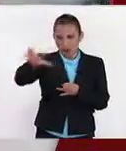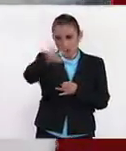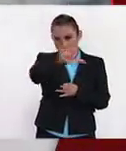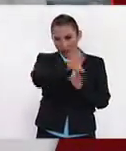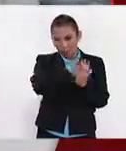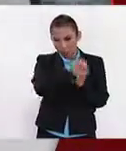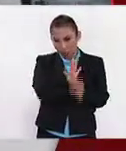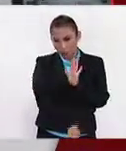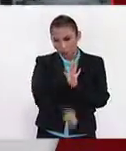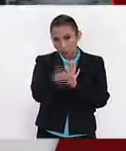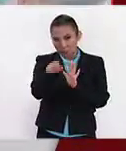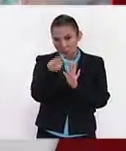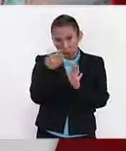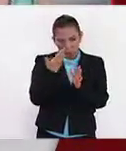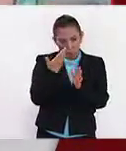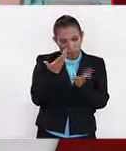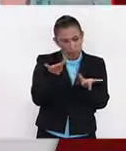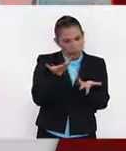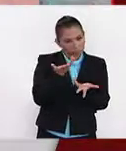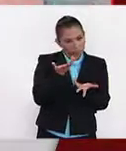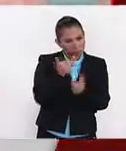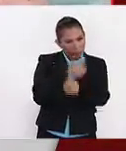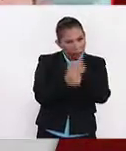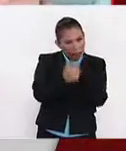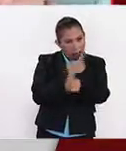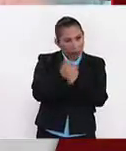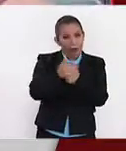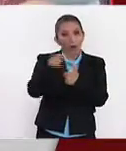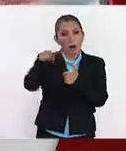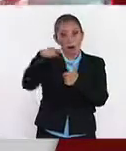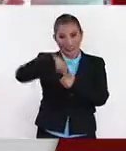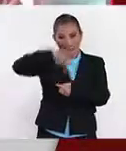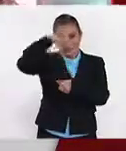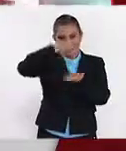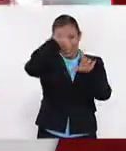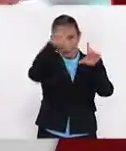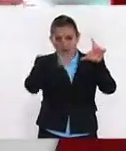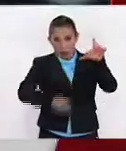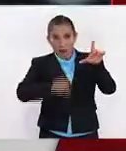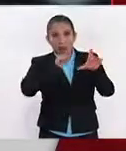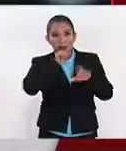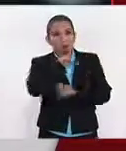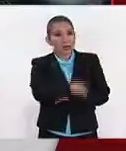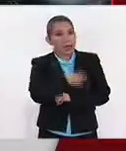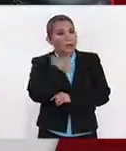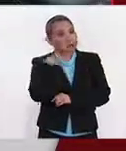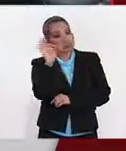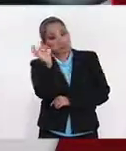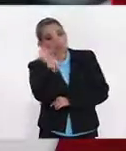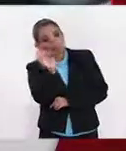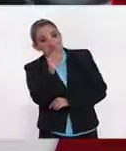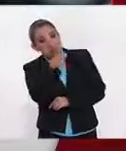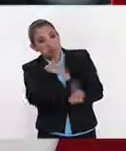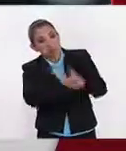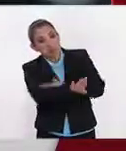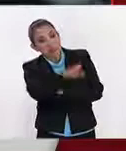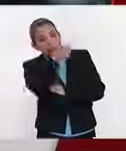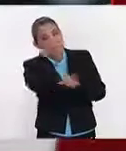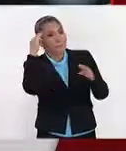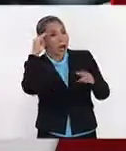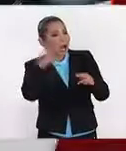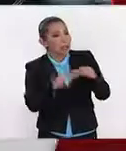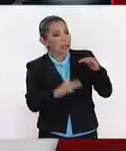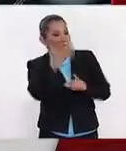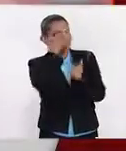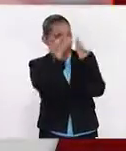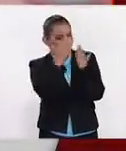digamos, del mismo estudio, a nivel, digamos, nacional, también la posibilidad de ingresar a las maestrías,